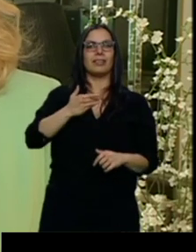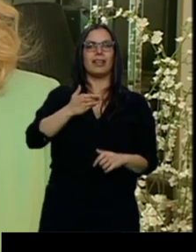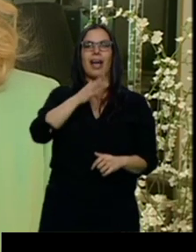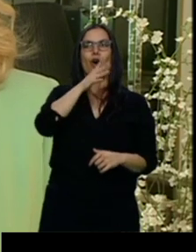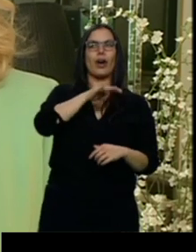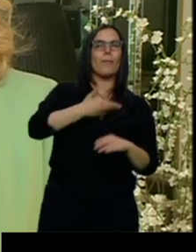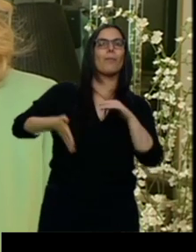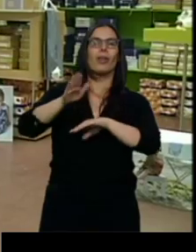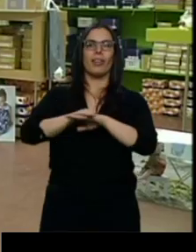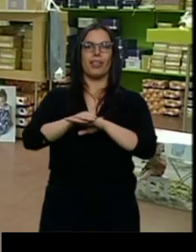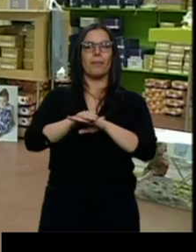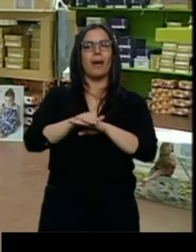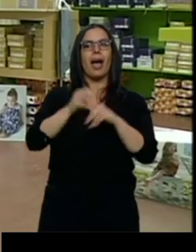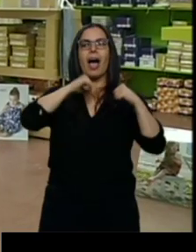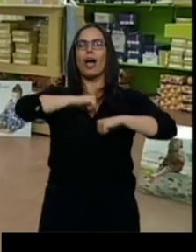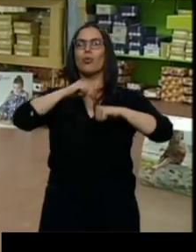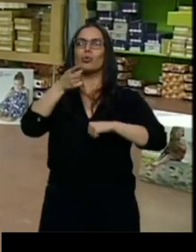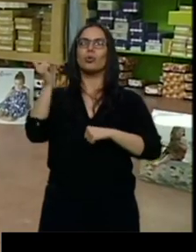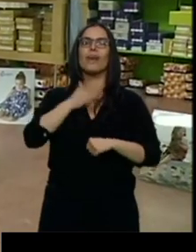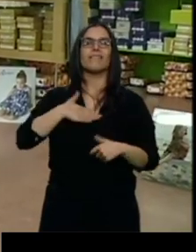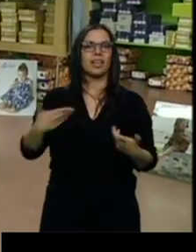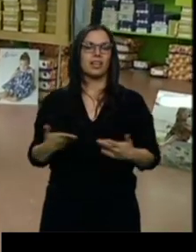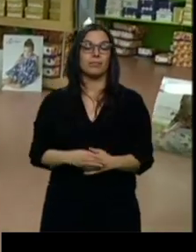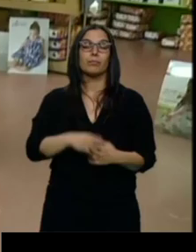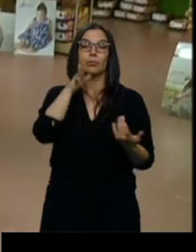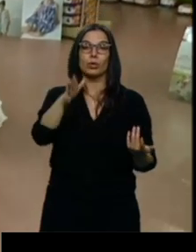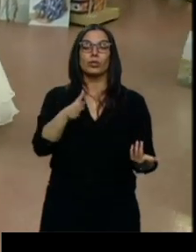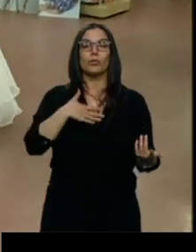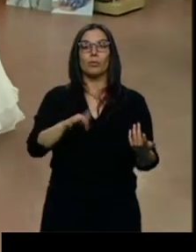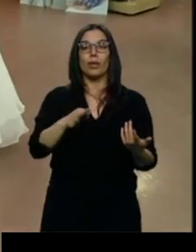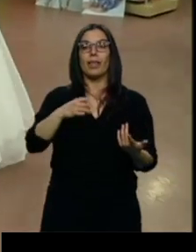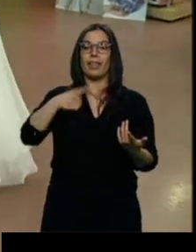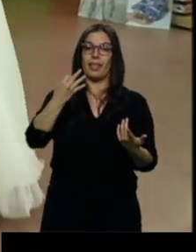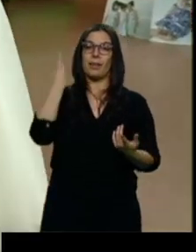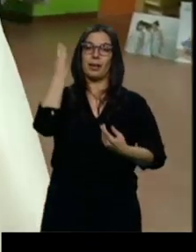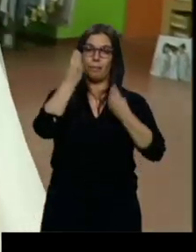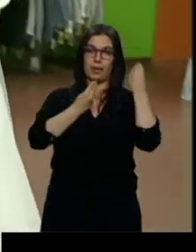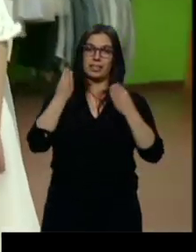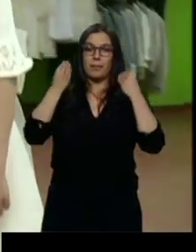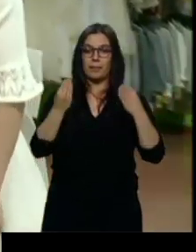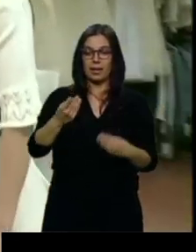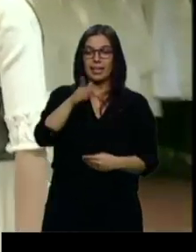el invitado adulto quiere ese día. Por eso, quizá lo que deberíamos preguntarnos es, ¿qué quieren ellos?